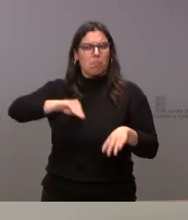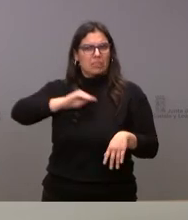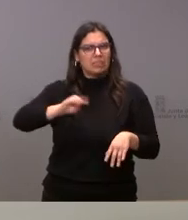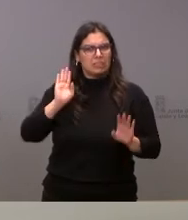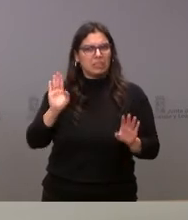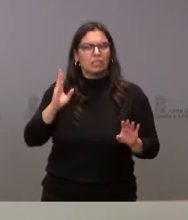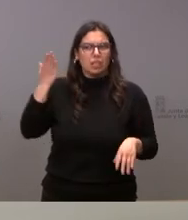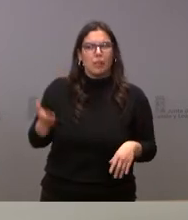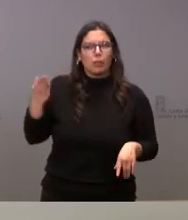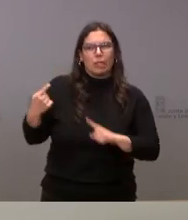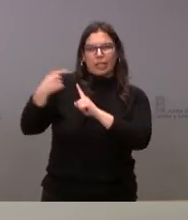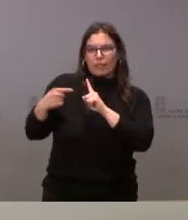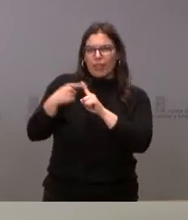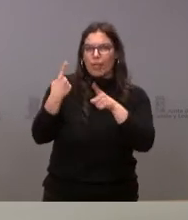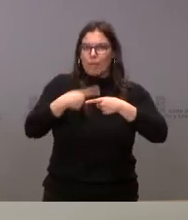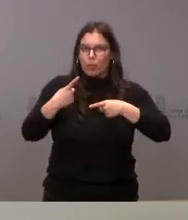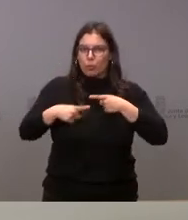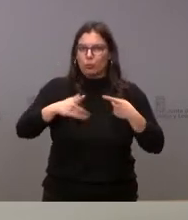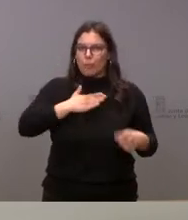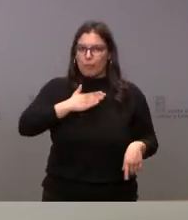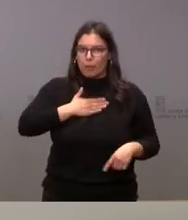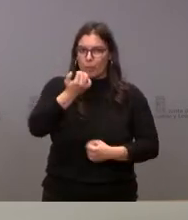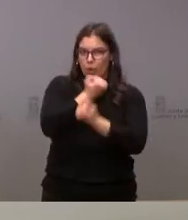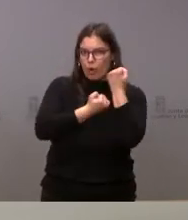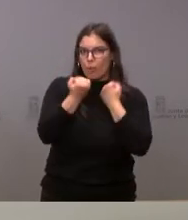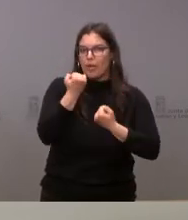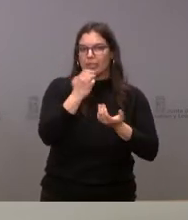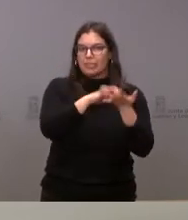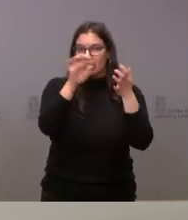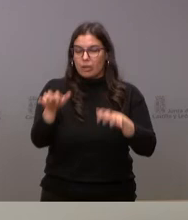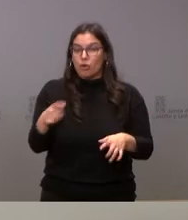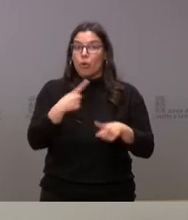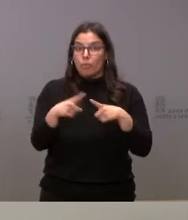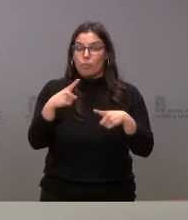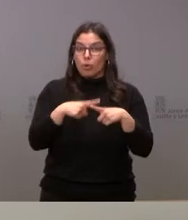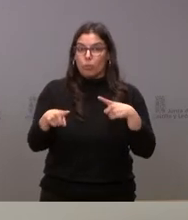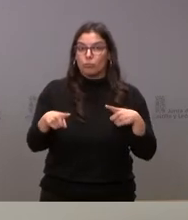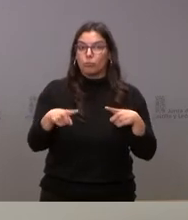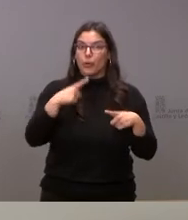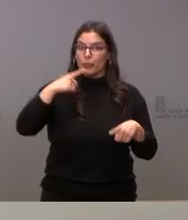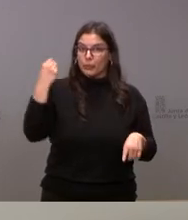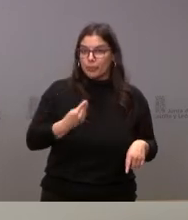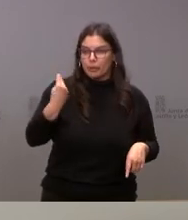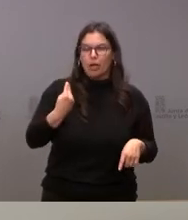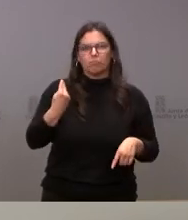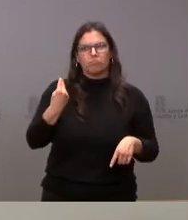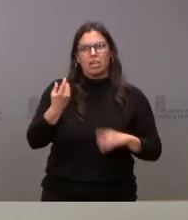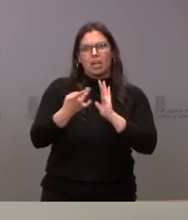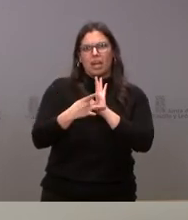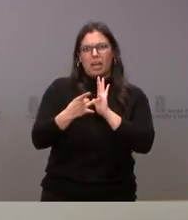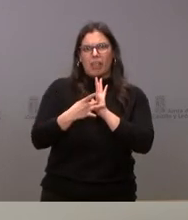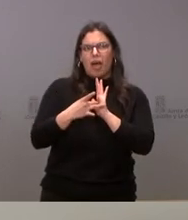importante de los productos de la economía de Castilla y León. Unos productos muy competitivos, muy bien valorados en los mercados